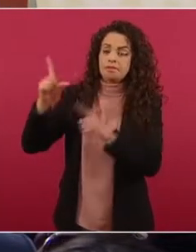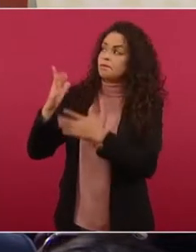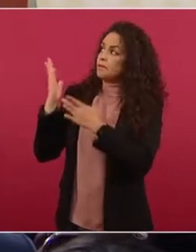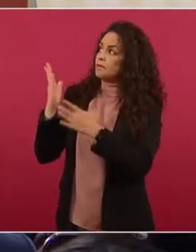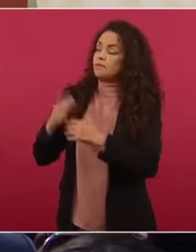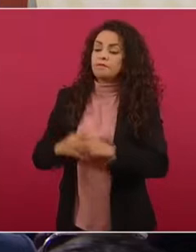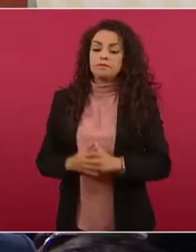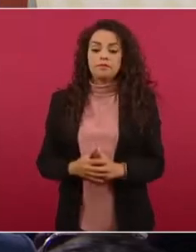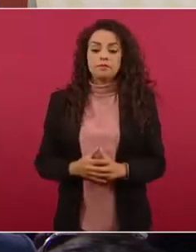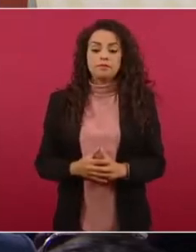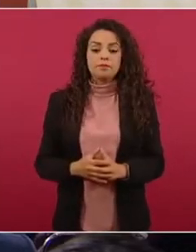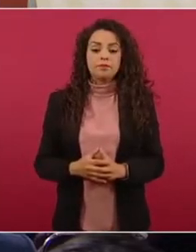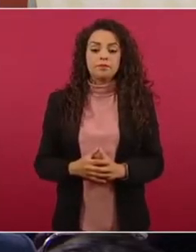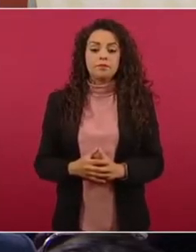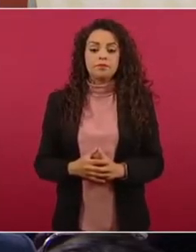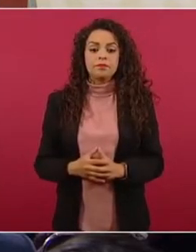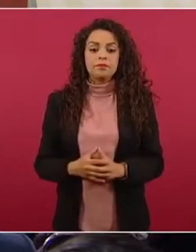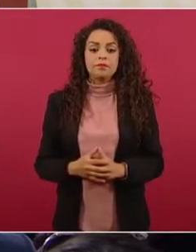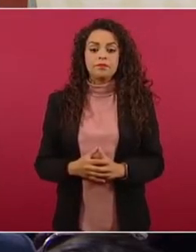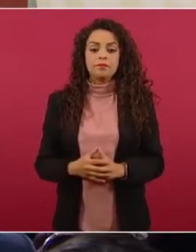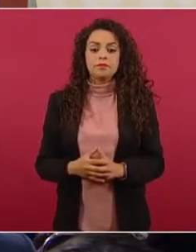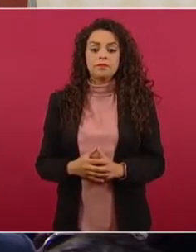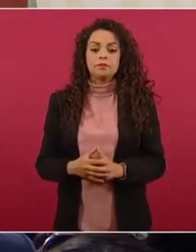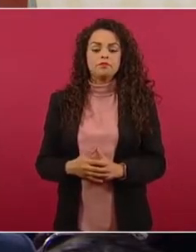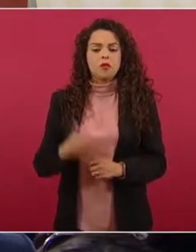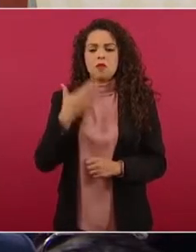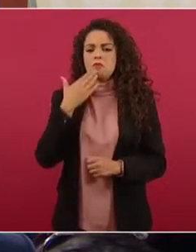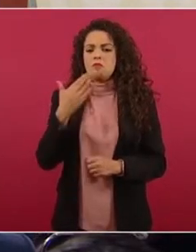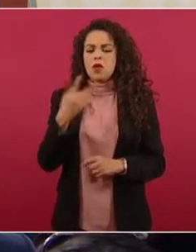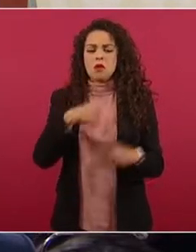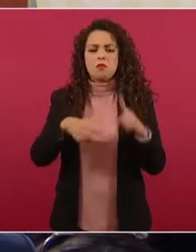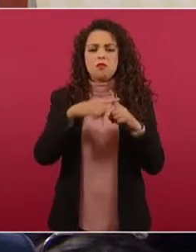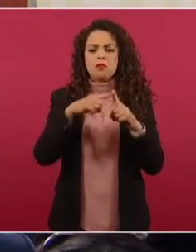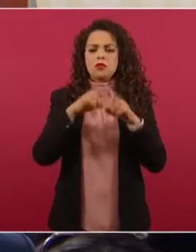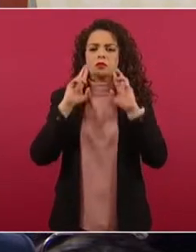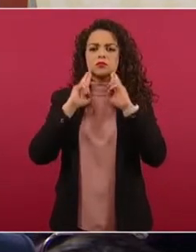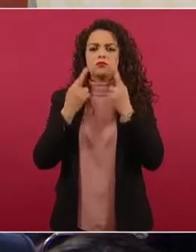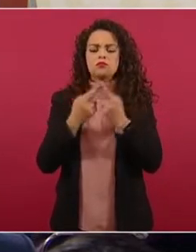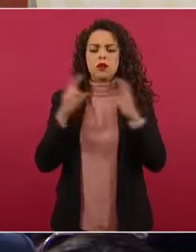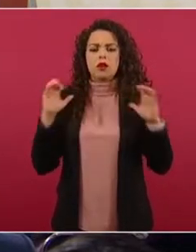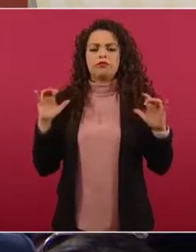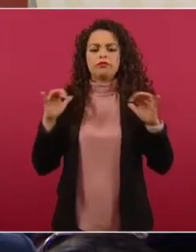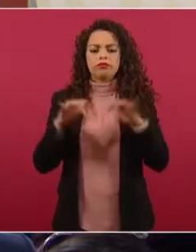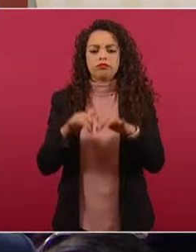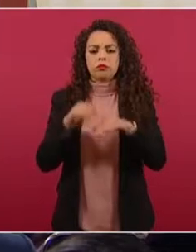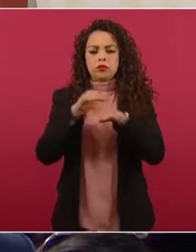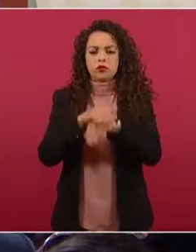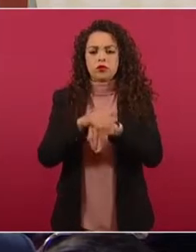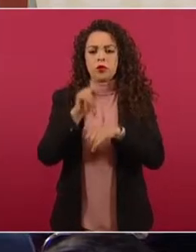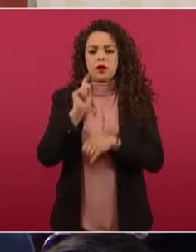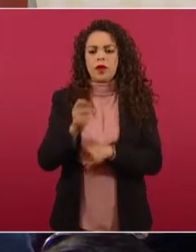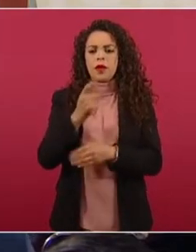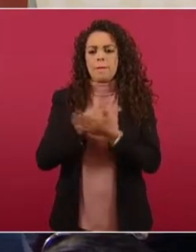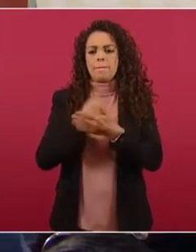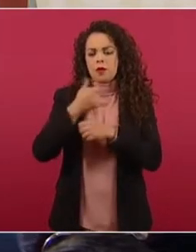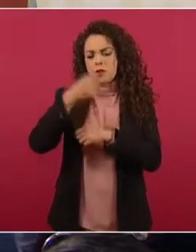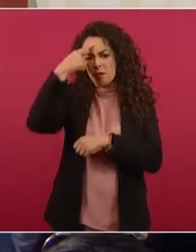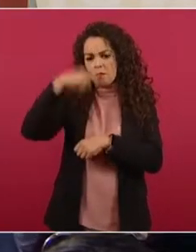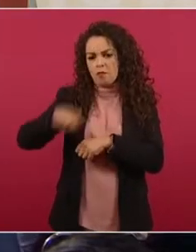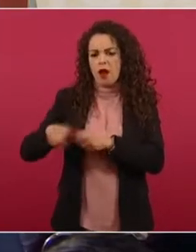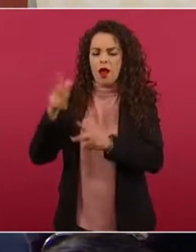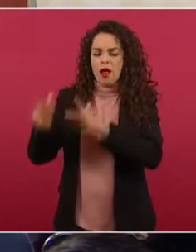realizó sin contratiempos la reunión pública de información sobre el proyecto del Tren Maya,